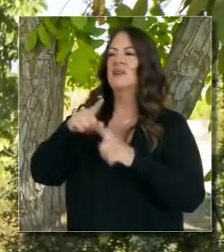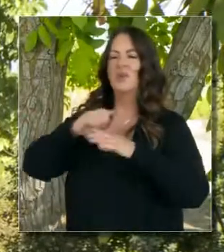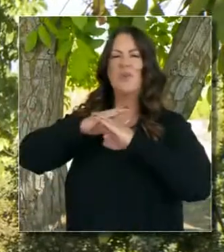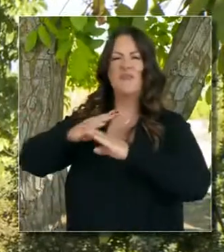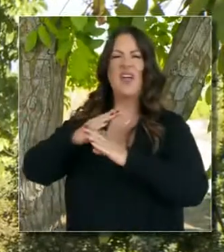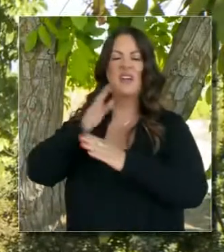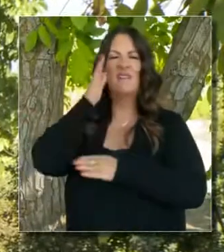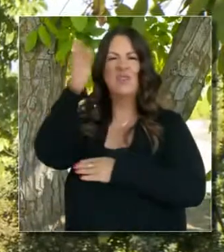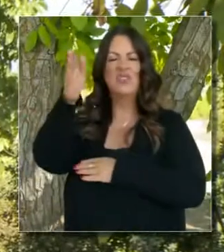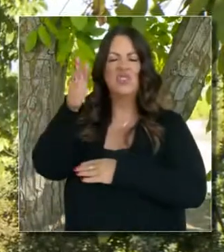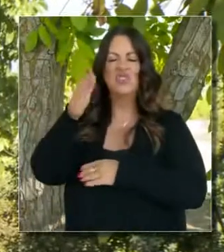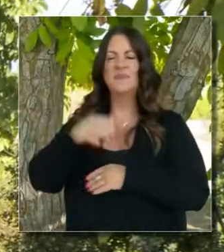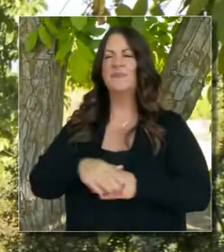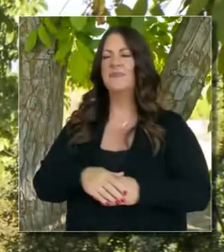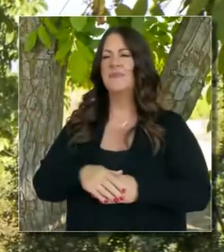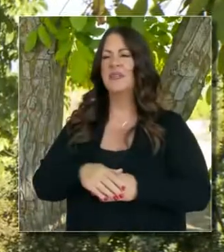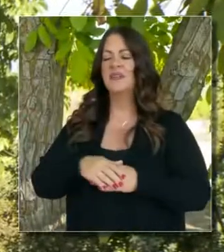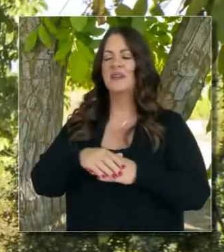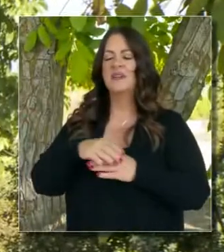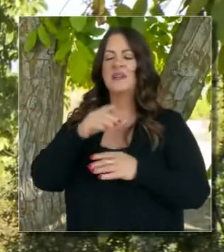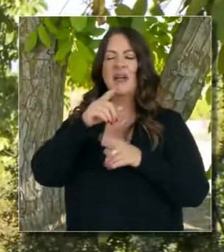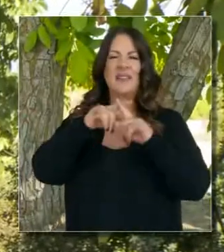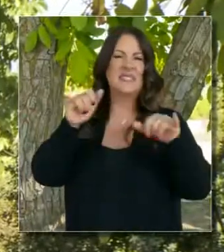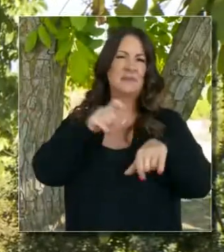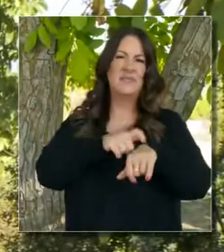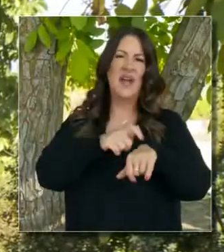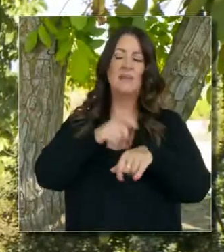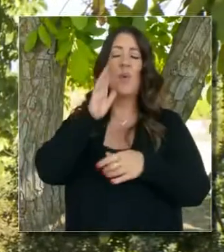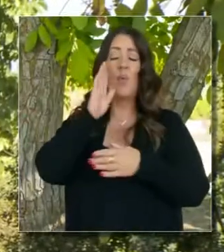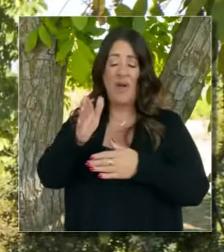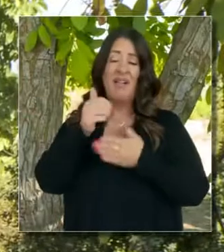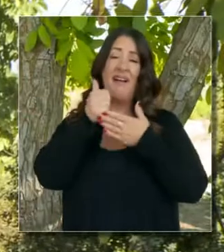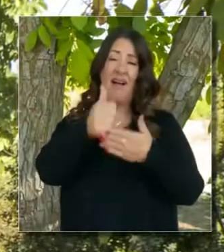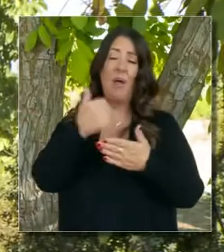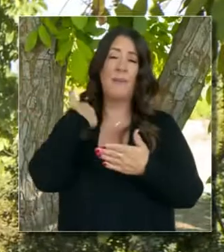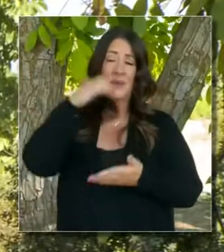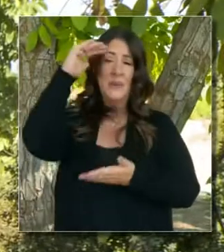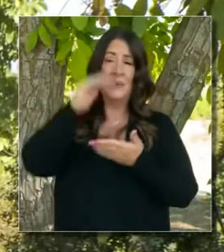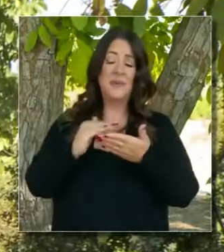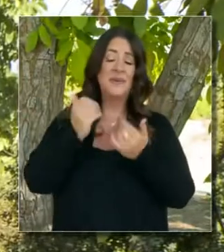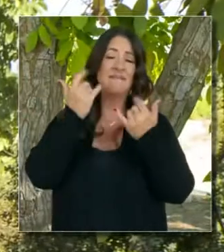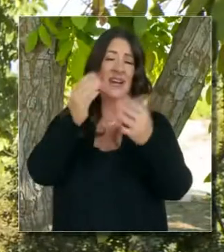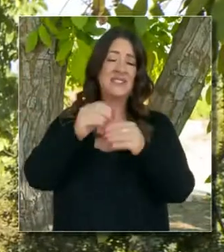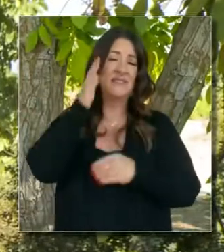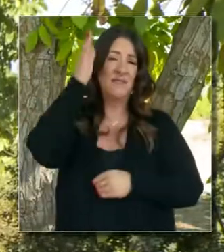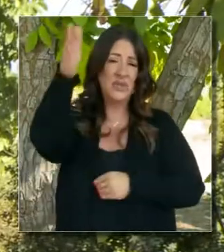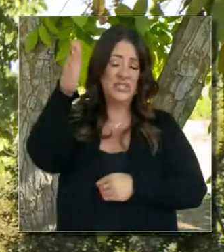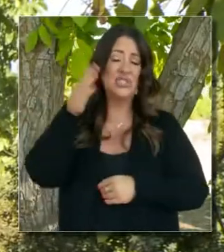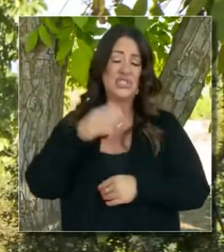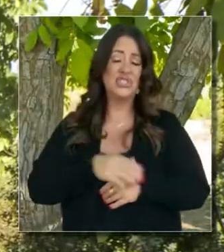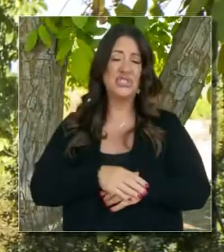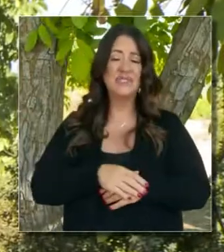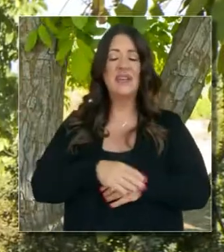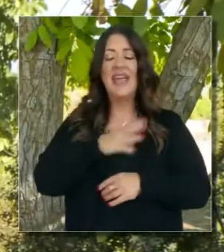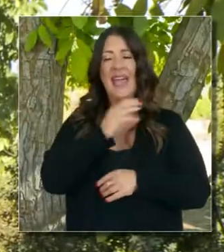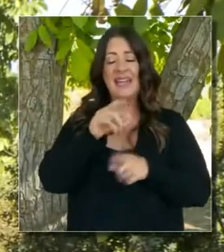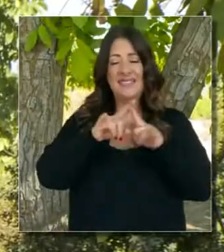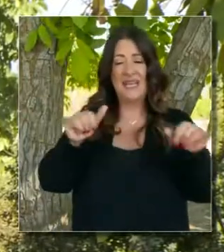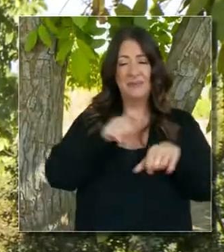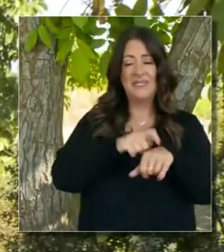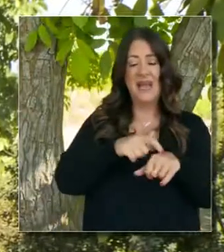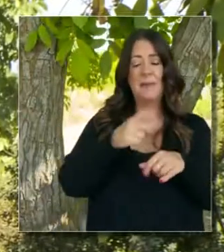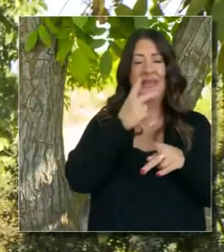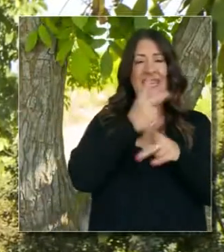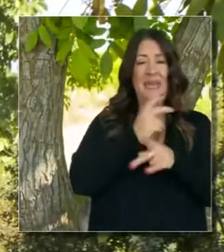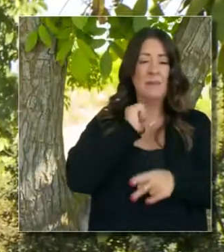para que pueda sobreponerse a los impactos del cambio climático e incendios silvestres. Es